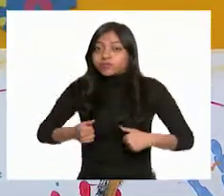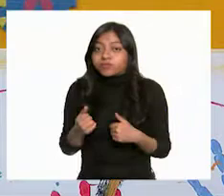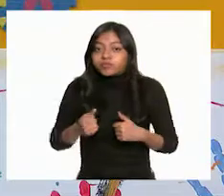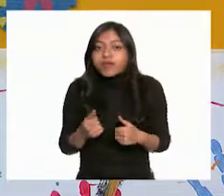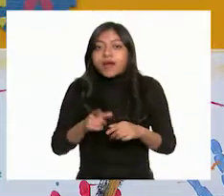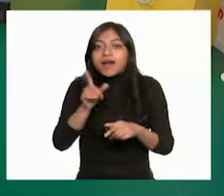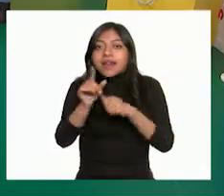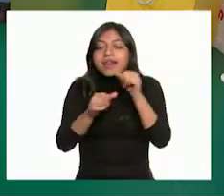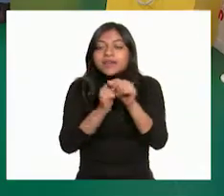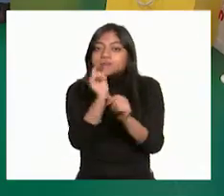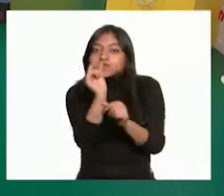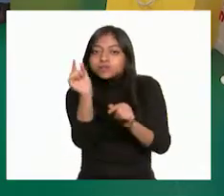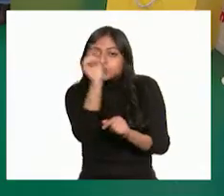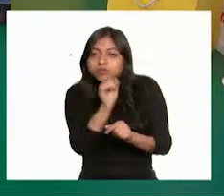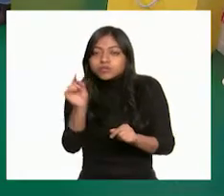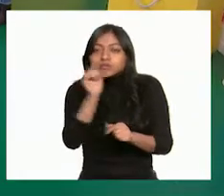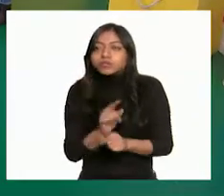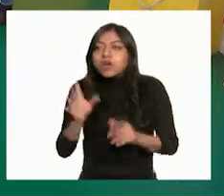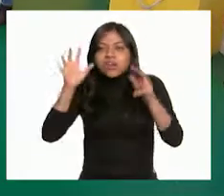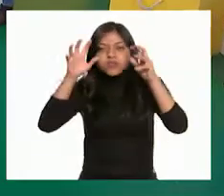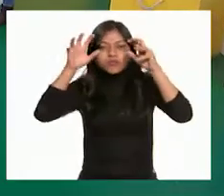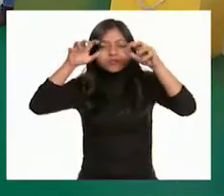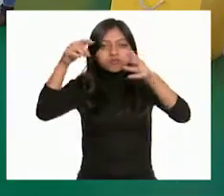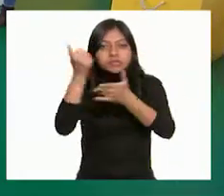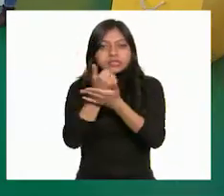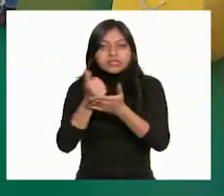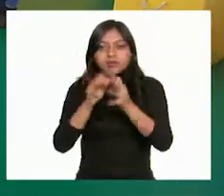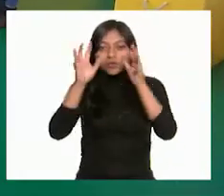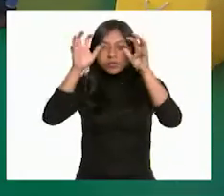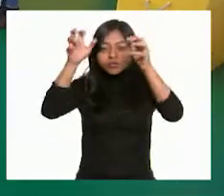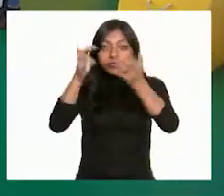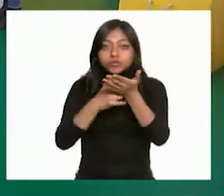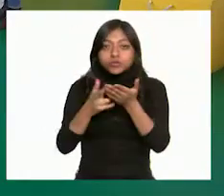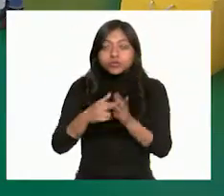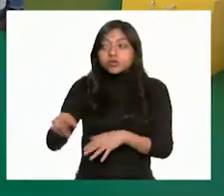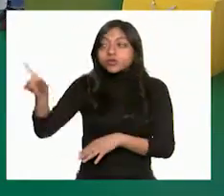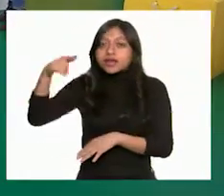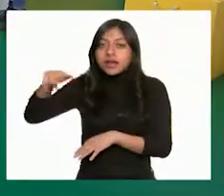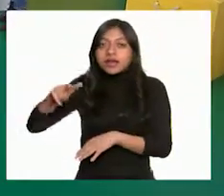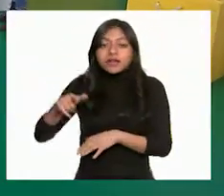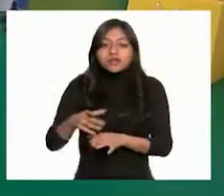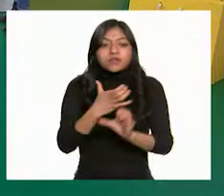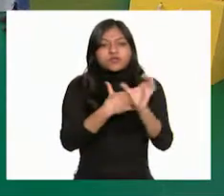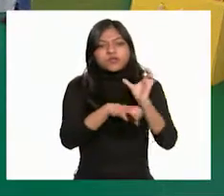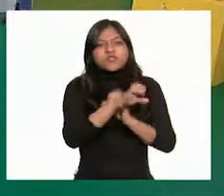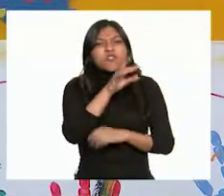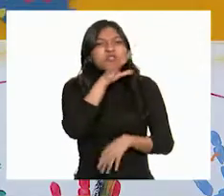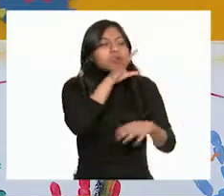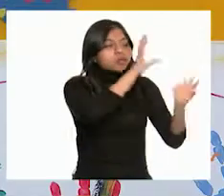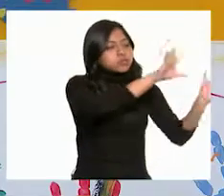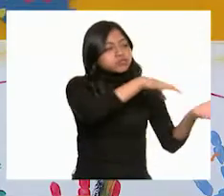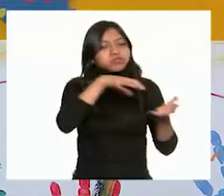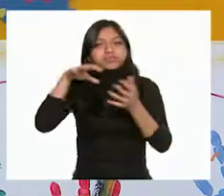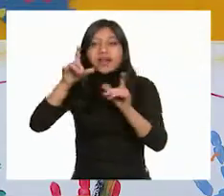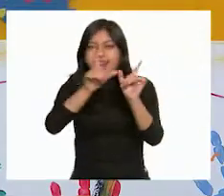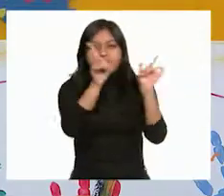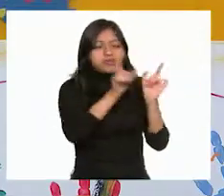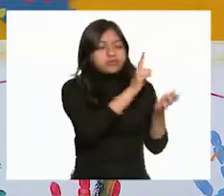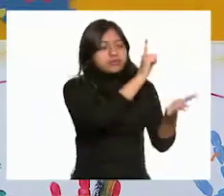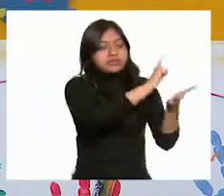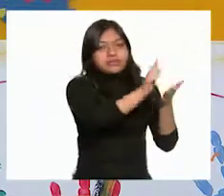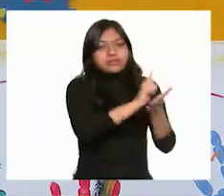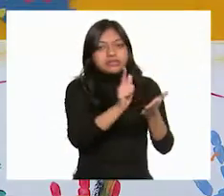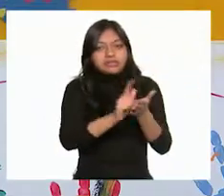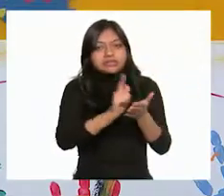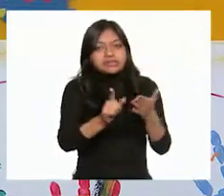Pelota, Monstruo Rosa, y Monstruo Azul juntaron toda la basura del lago y la llevaron a